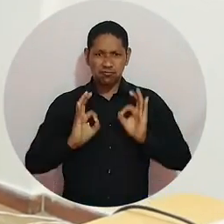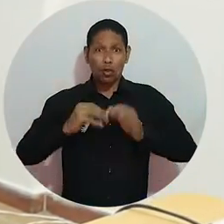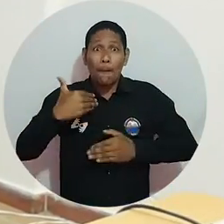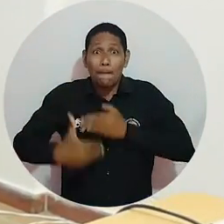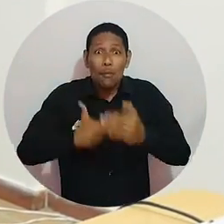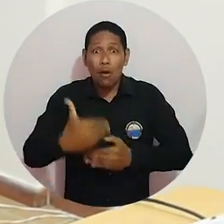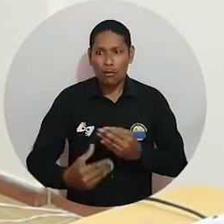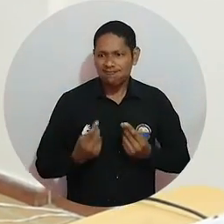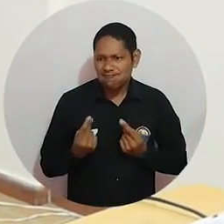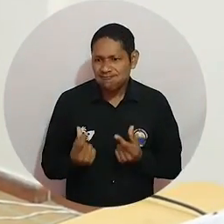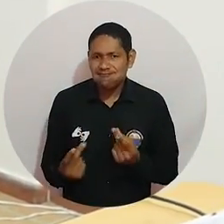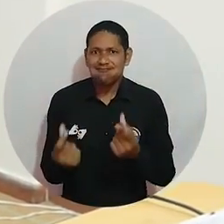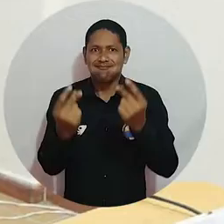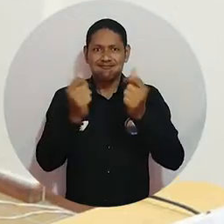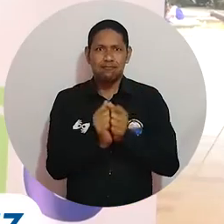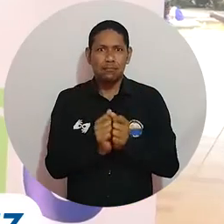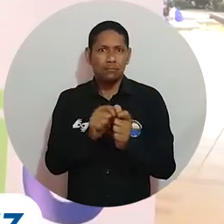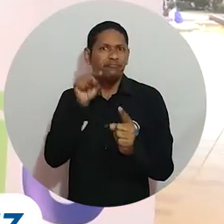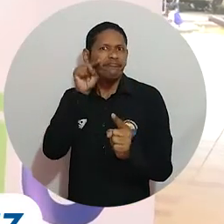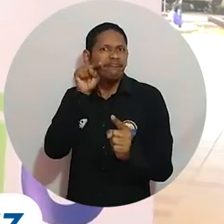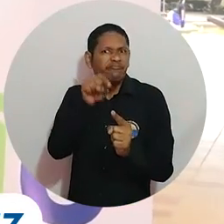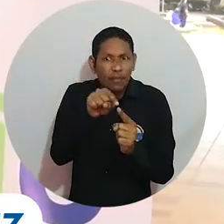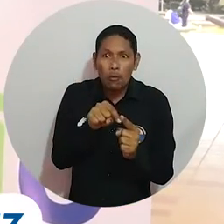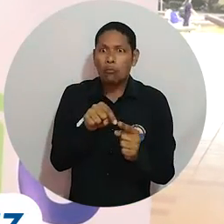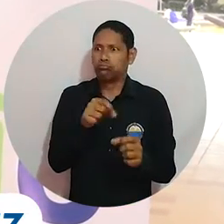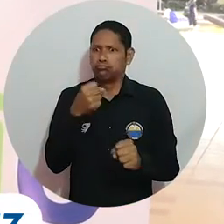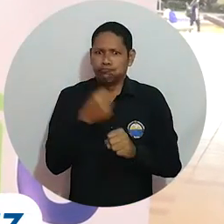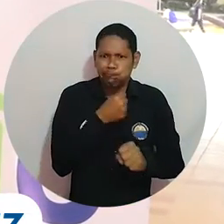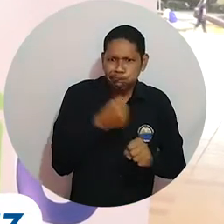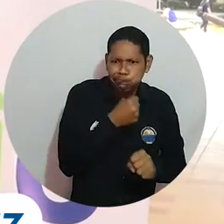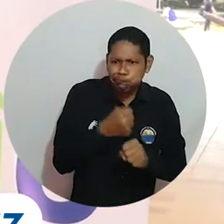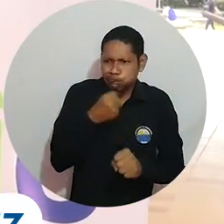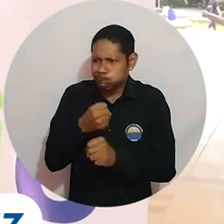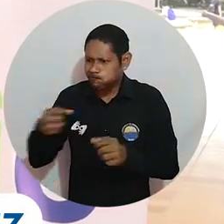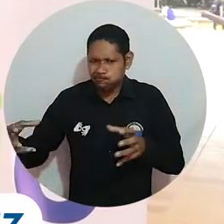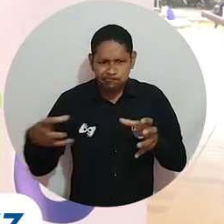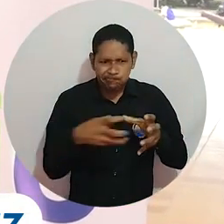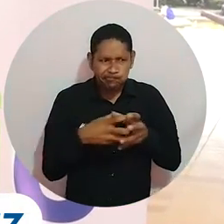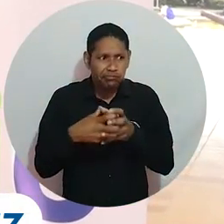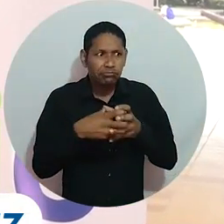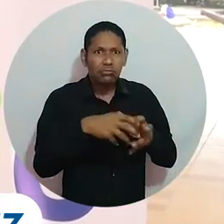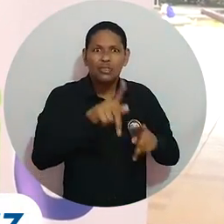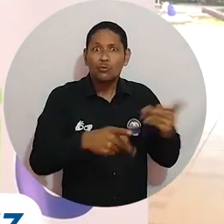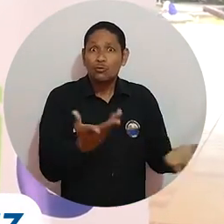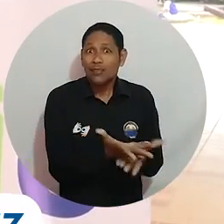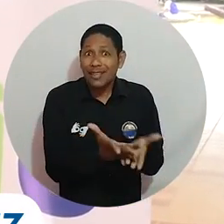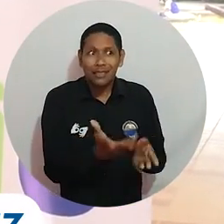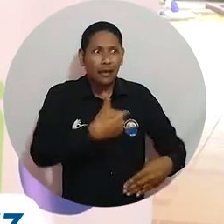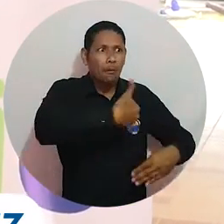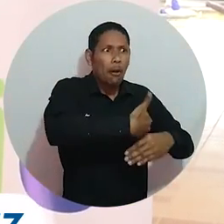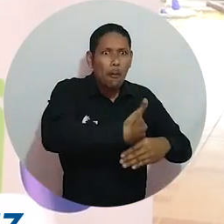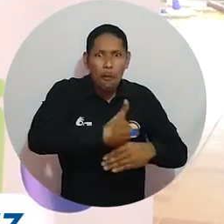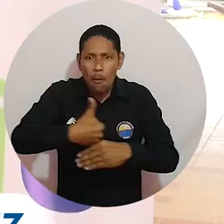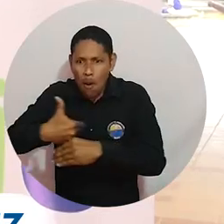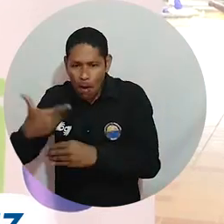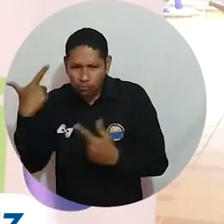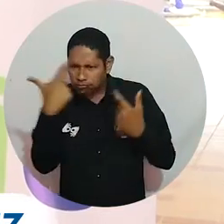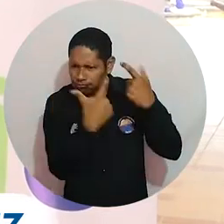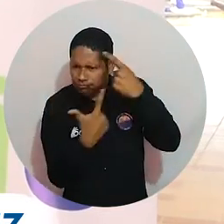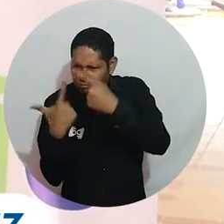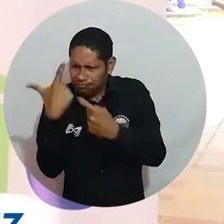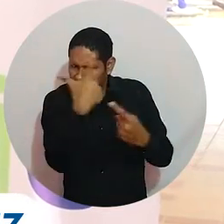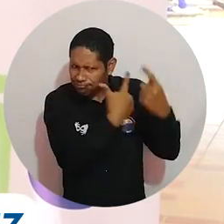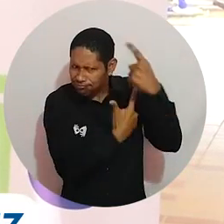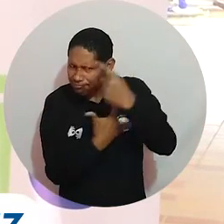la metodología en procesos ágiles. Intentamos que el objetivo fuera trabajar directamente en la propuesta que muchos de los estudiantes presentan